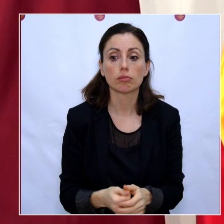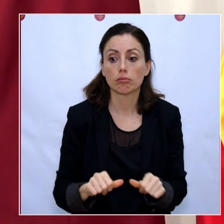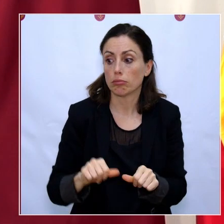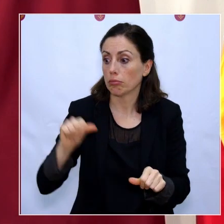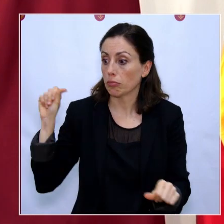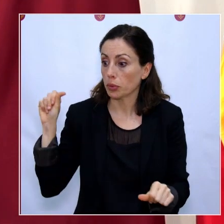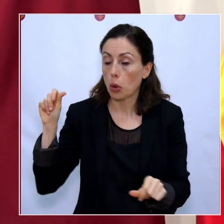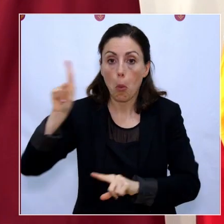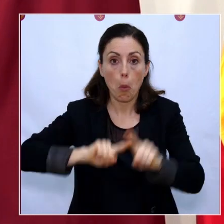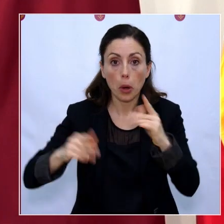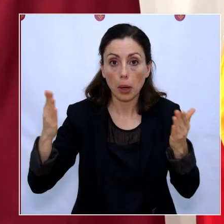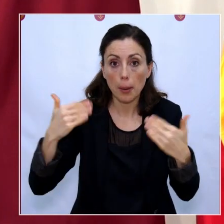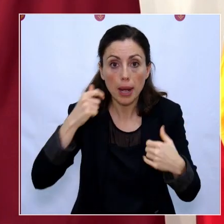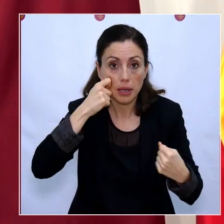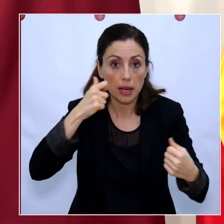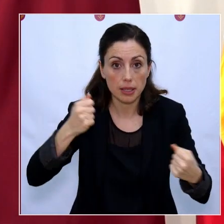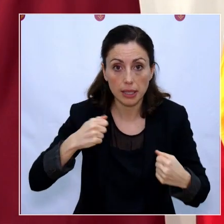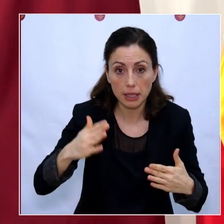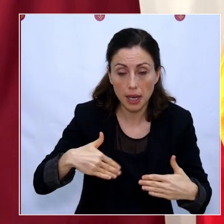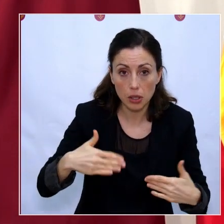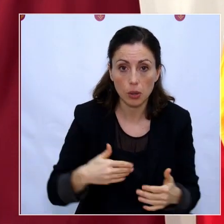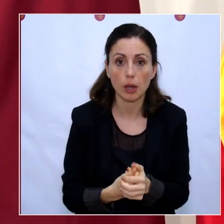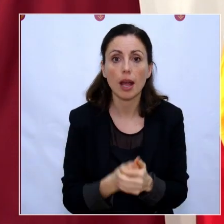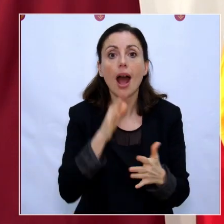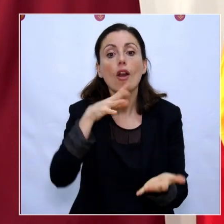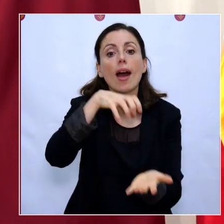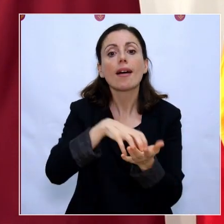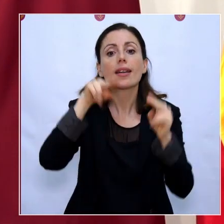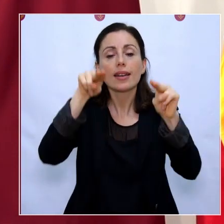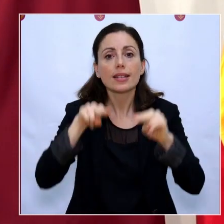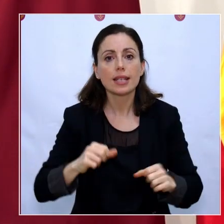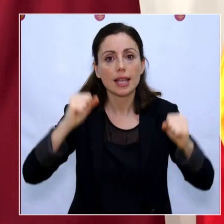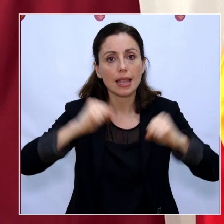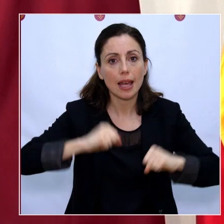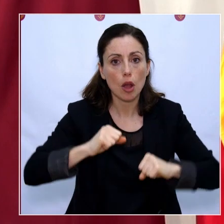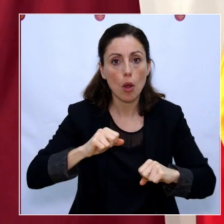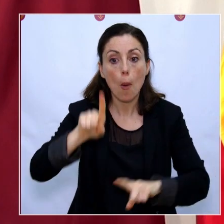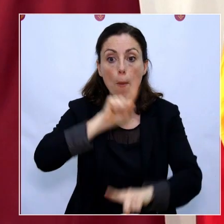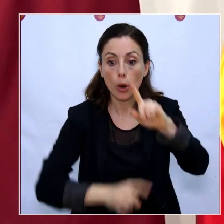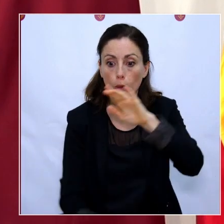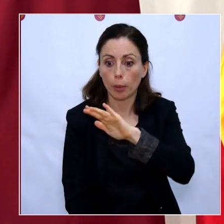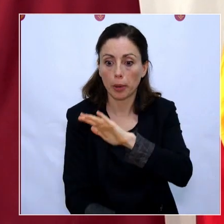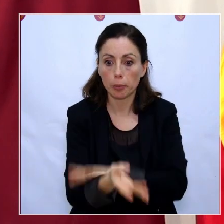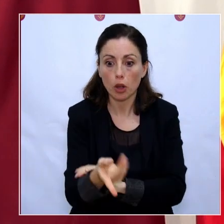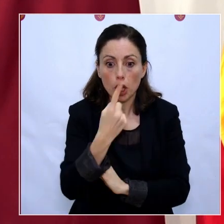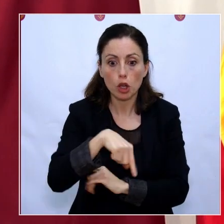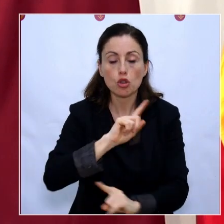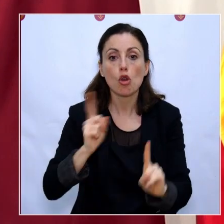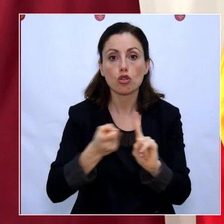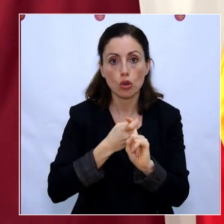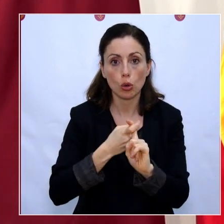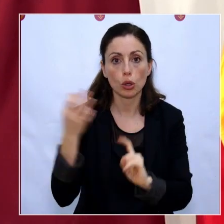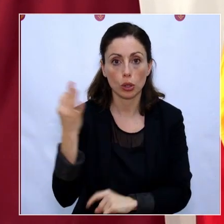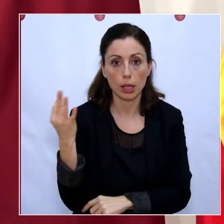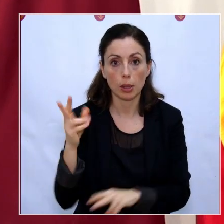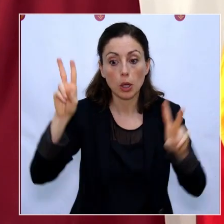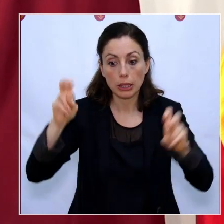no había ningún problema sanitario. Ahora, cuando en las residencias de mayores hay un problema que hay que enfrentar desde los